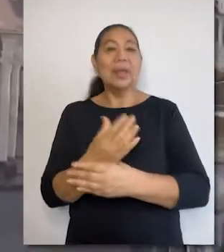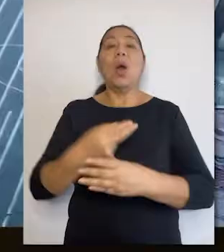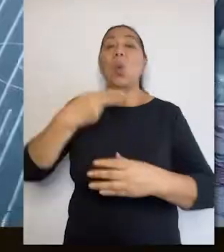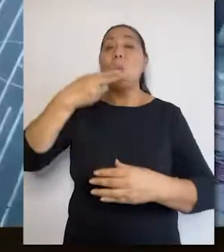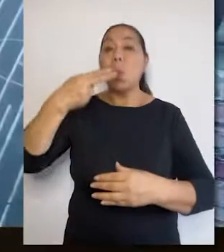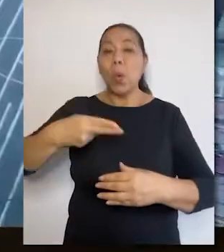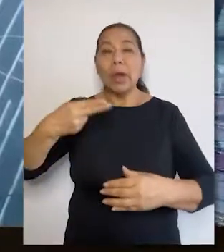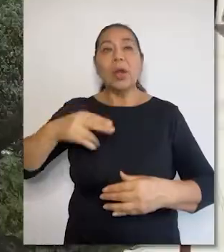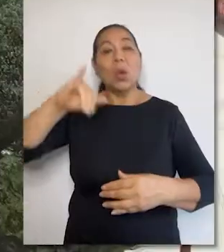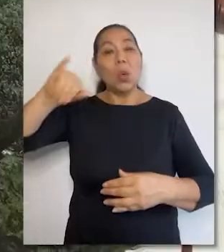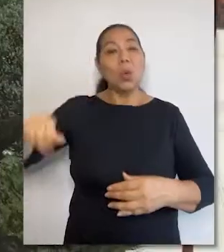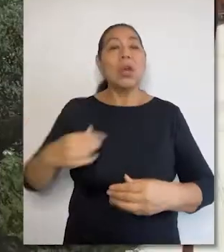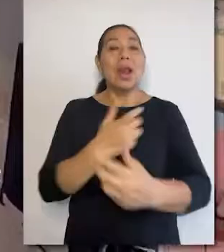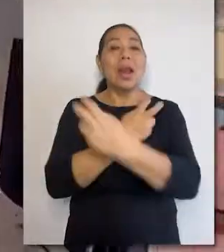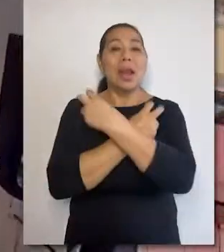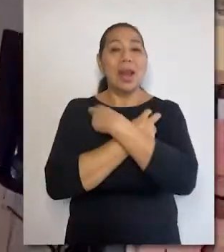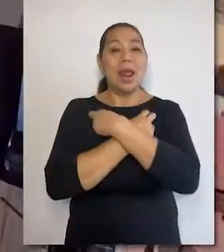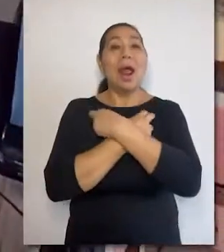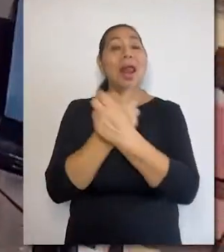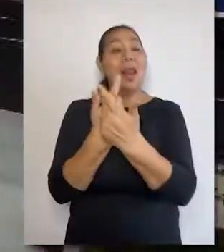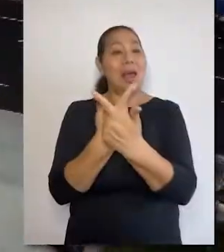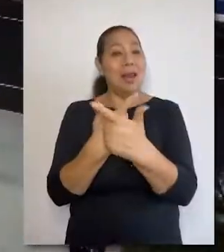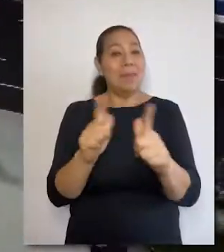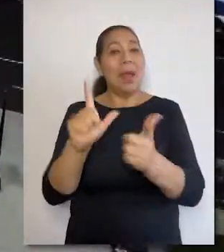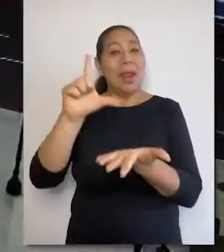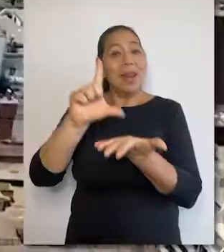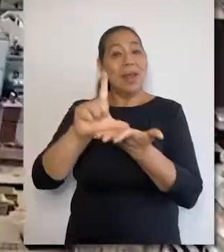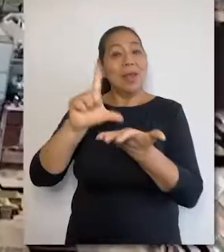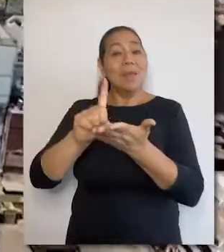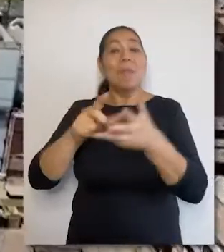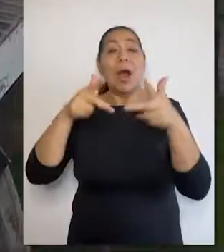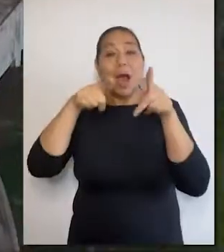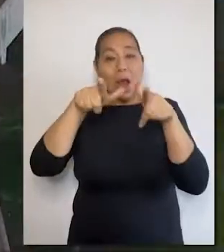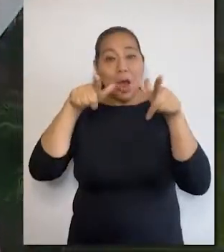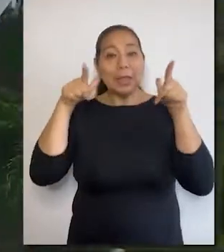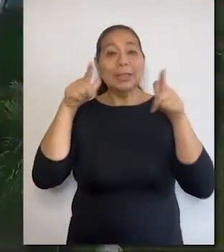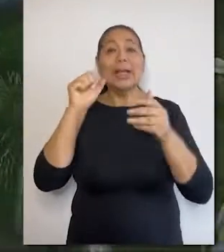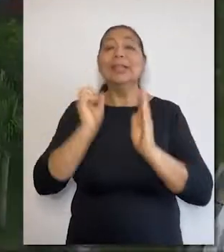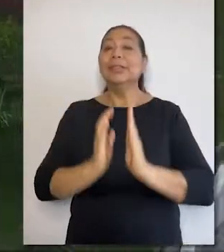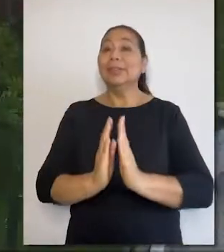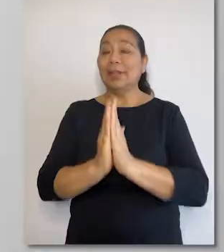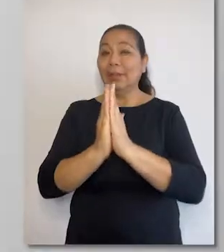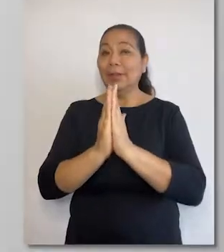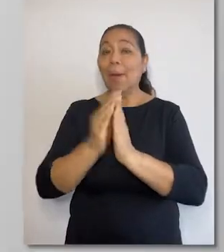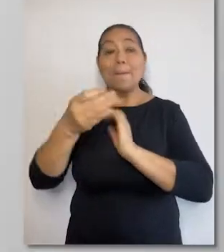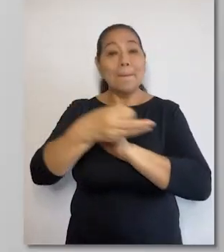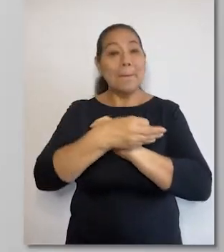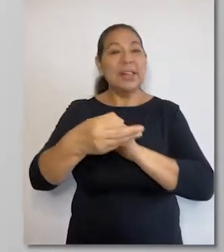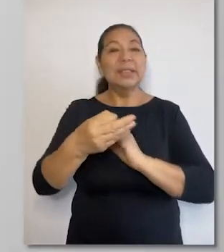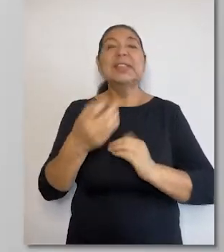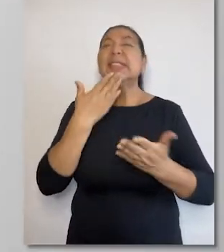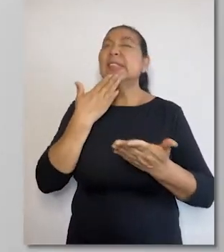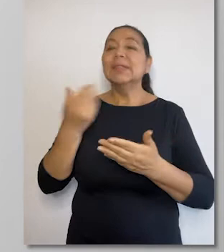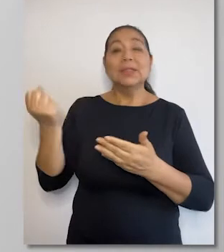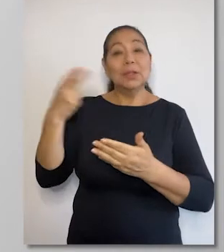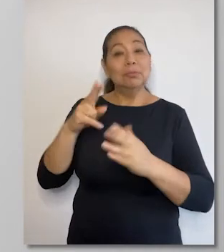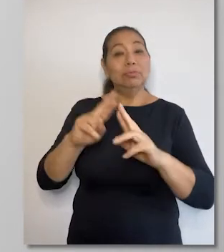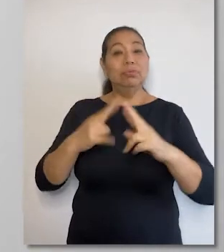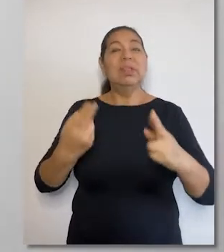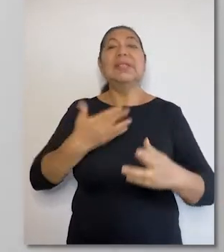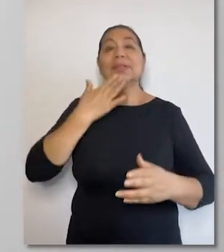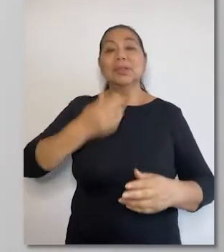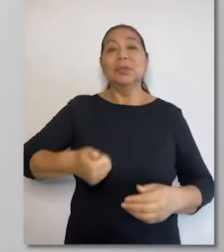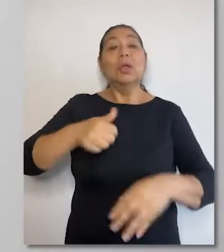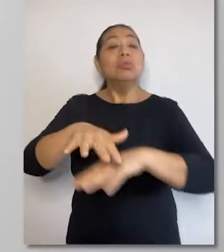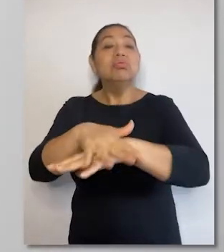Arequipa, Guaura, Junín, Lambayeque, La Libertad, Lima, Loreto y Santa. La Sala Segunda la presidió en esta